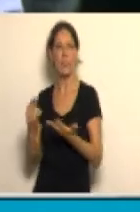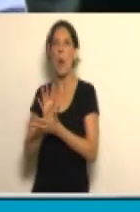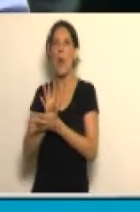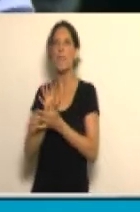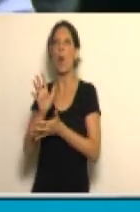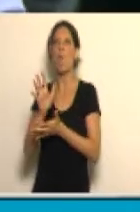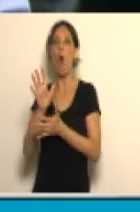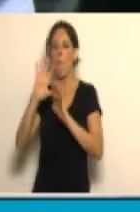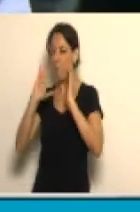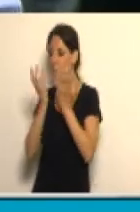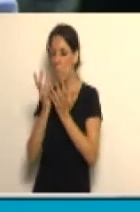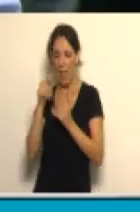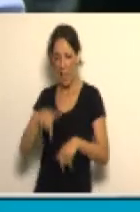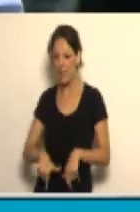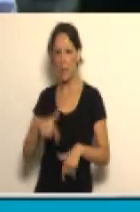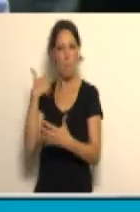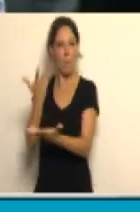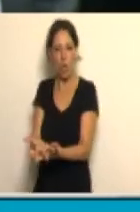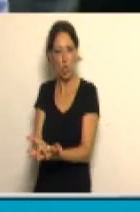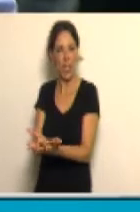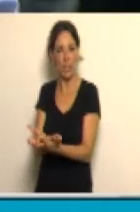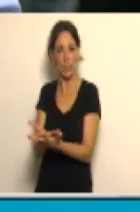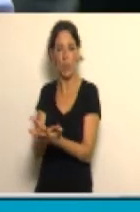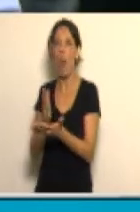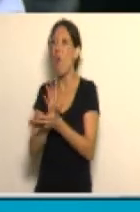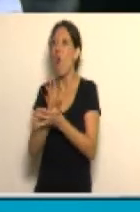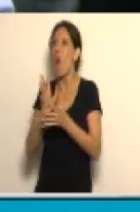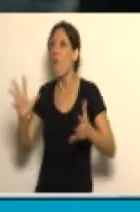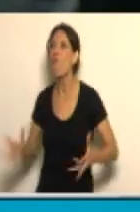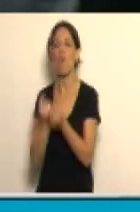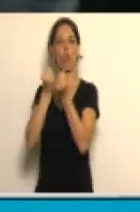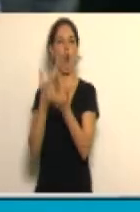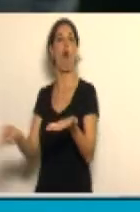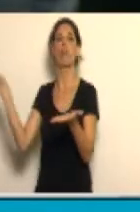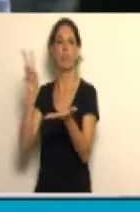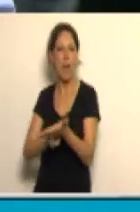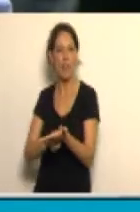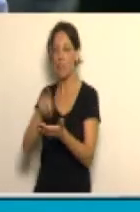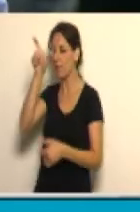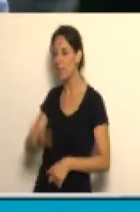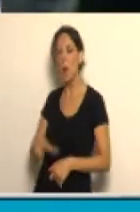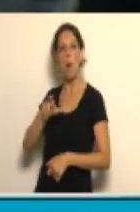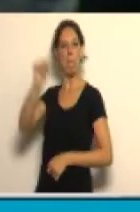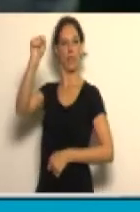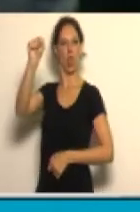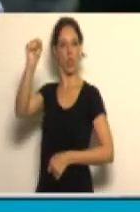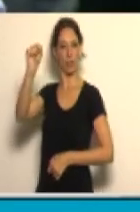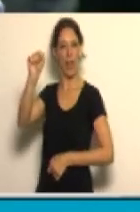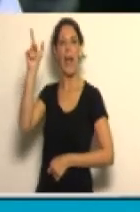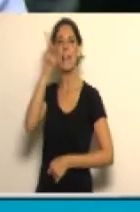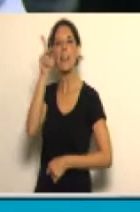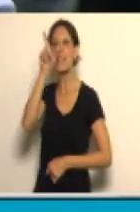proyecto convencido de que ha vuelto a refundar la patria, de que él es un patriota, de que Néstor